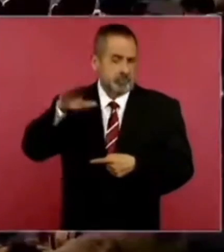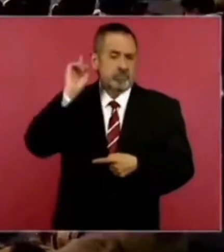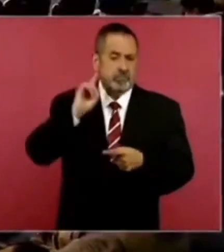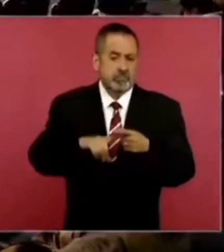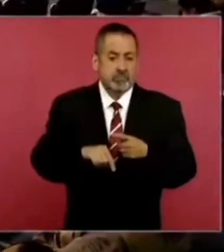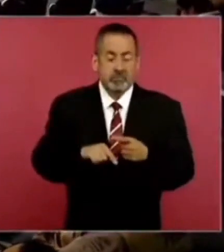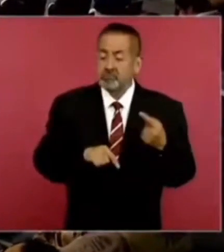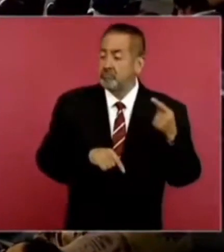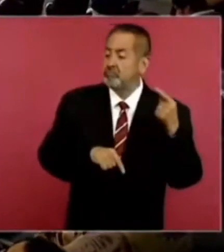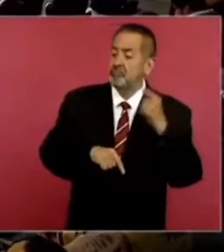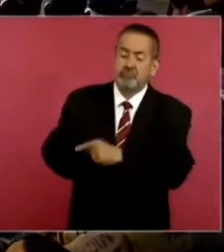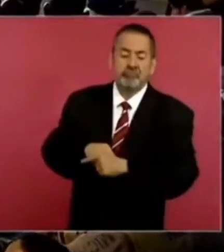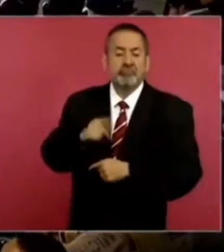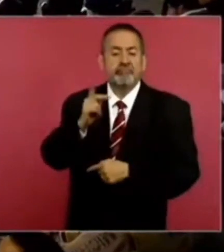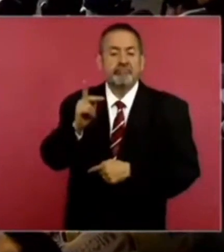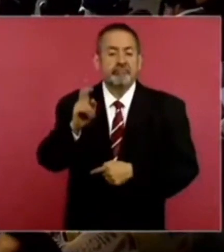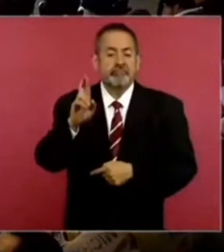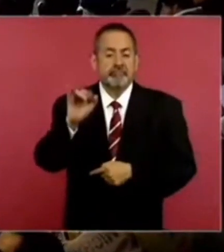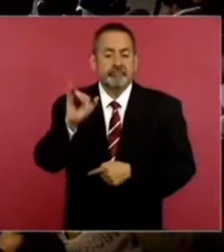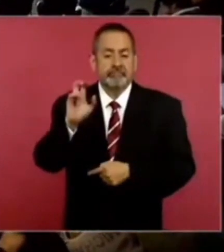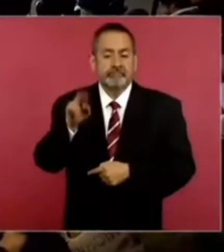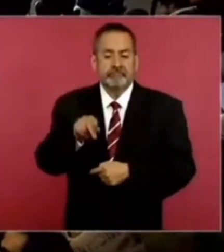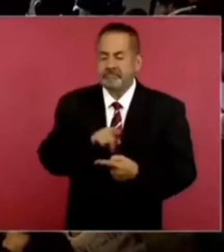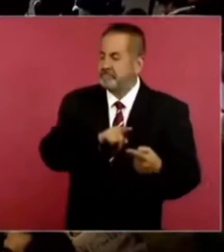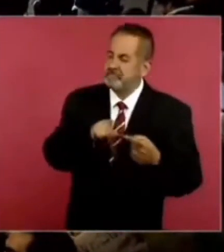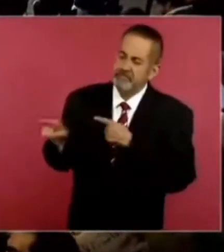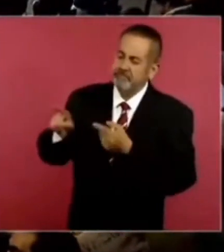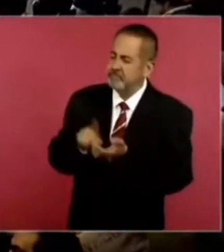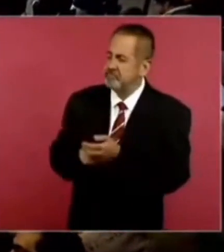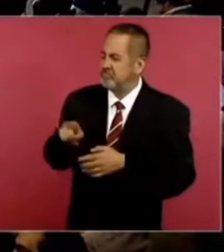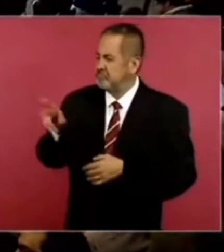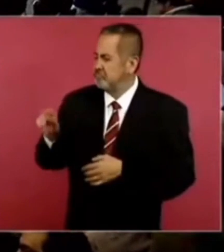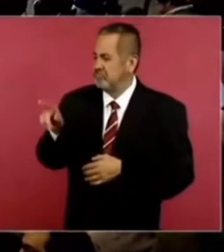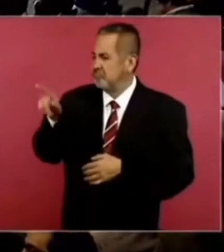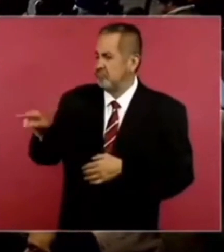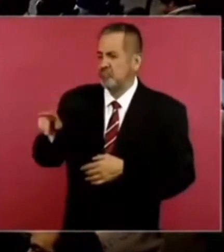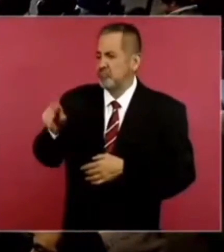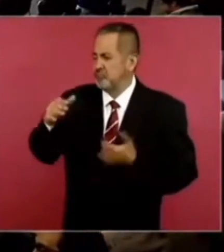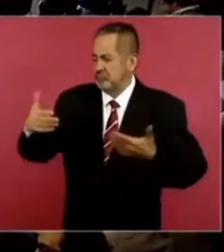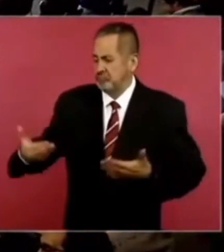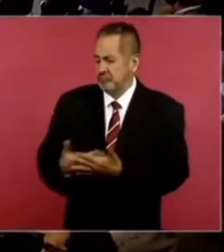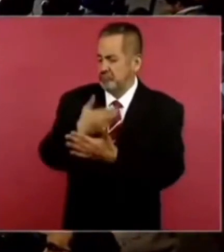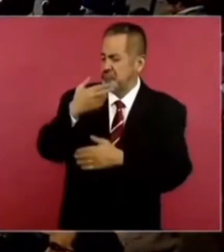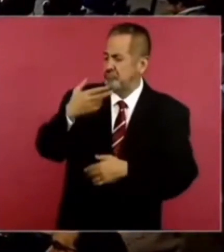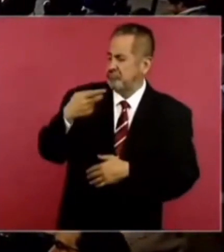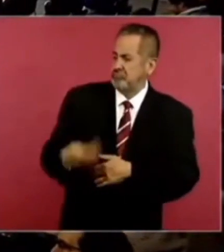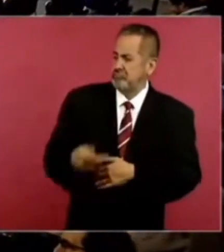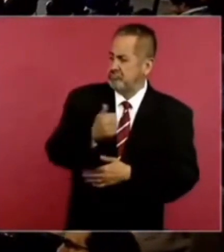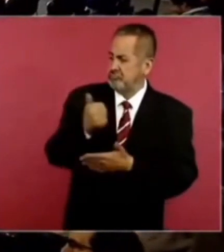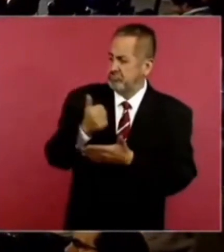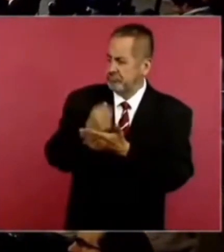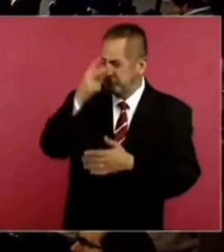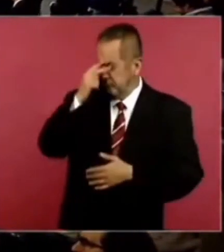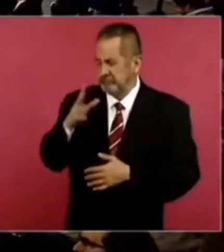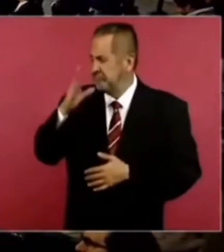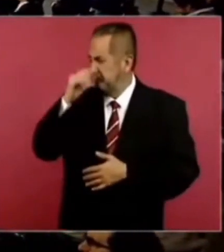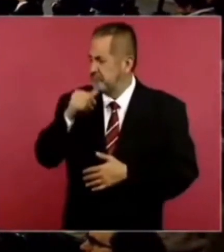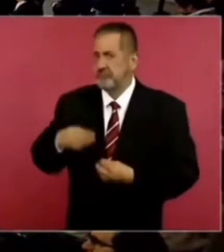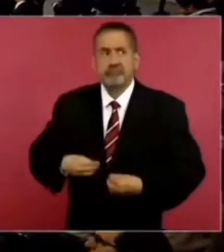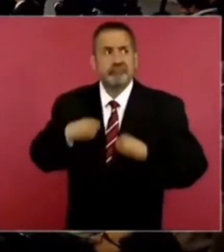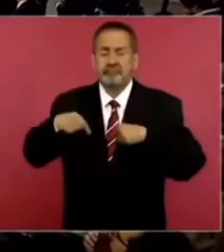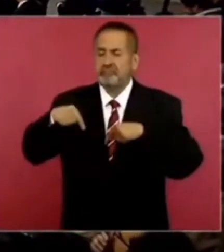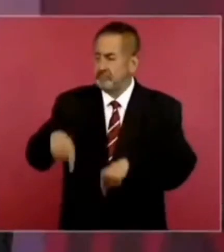me impugnó el priano de que yo no era de aquí, que no tenía la residencia.